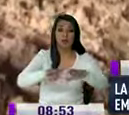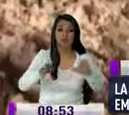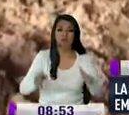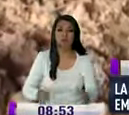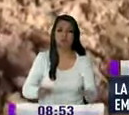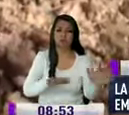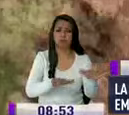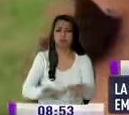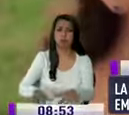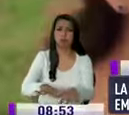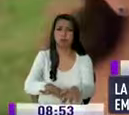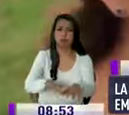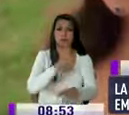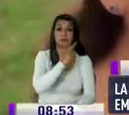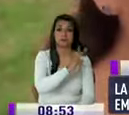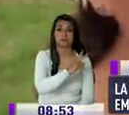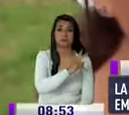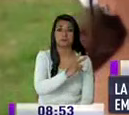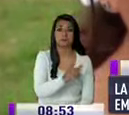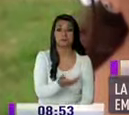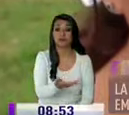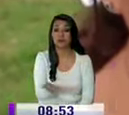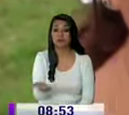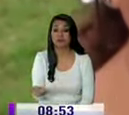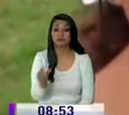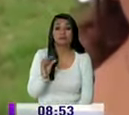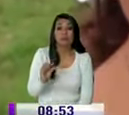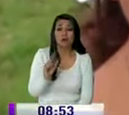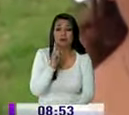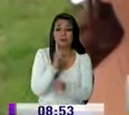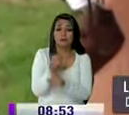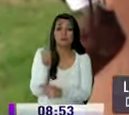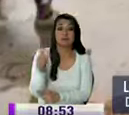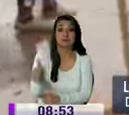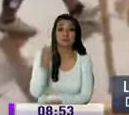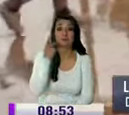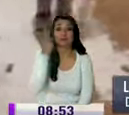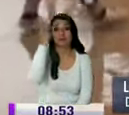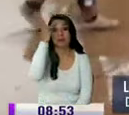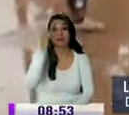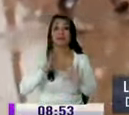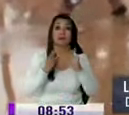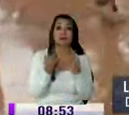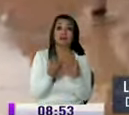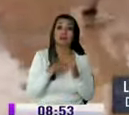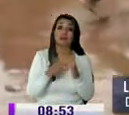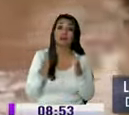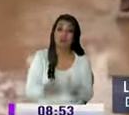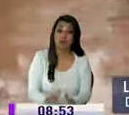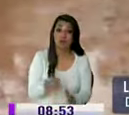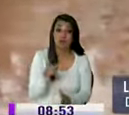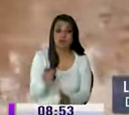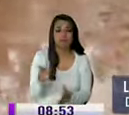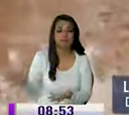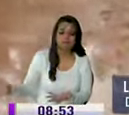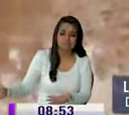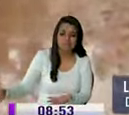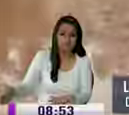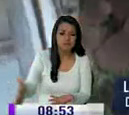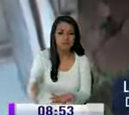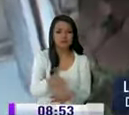enterrados en el lodo lo poco que ha quedado con la ayuda de estudiantes y docentes estamos